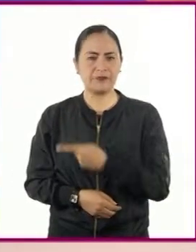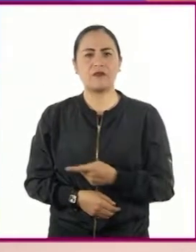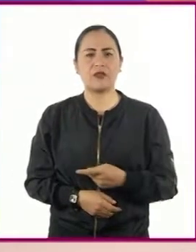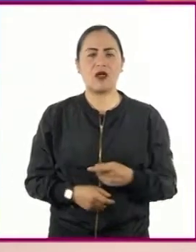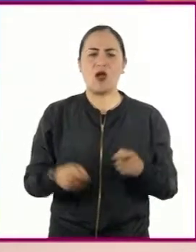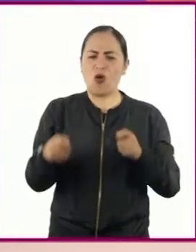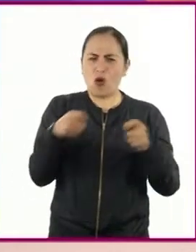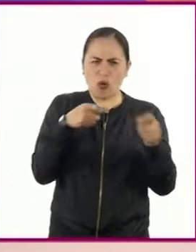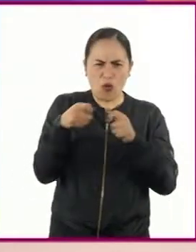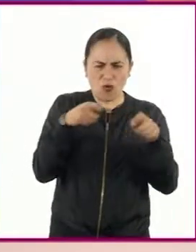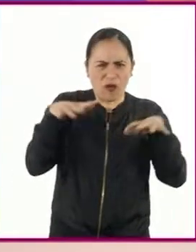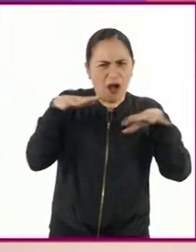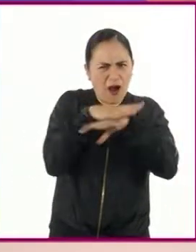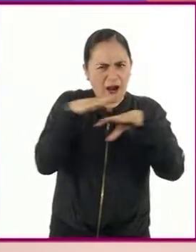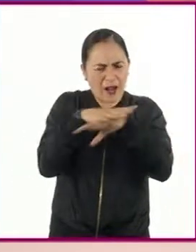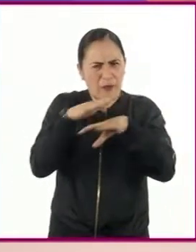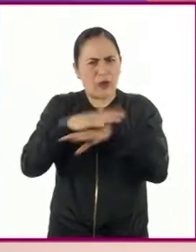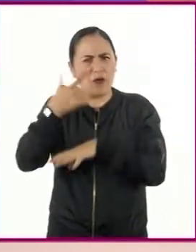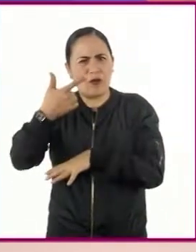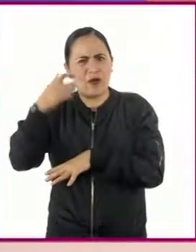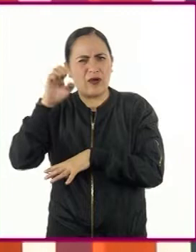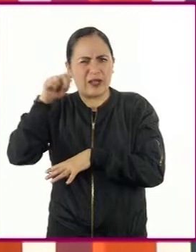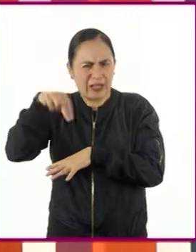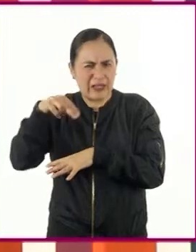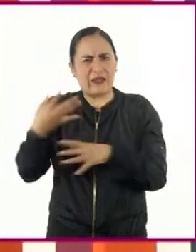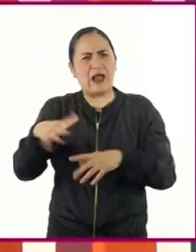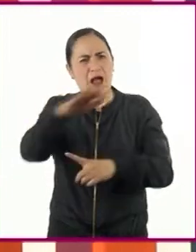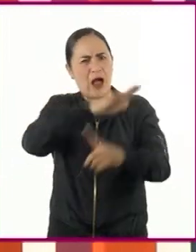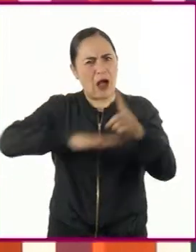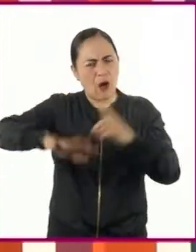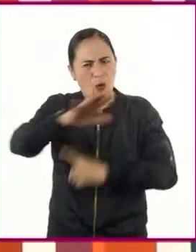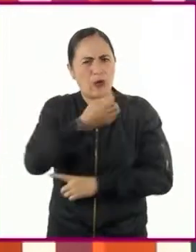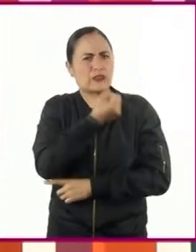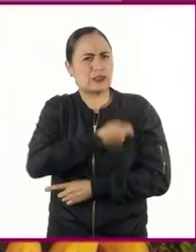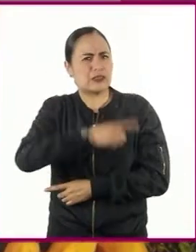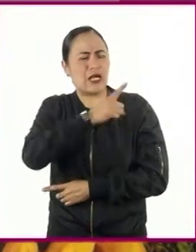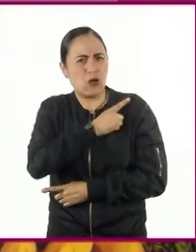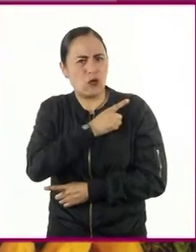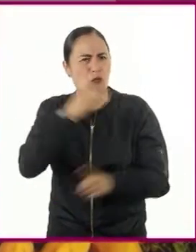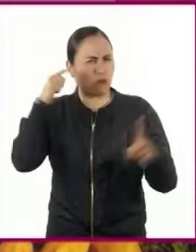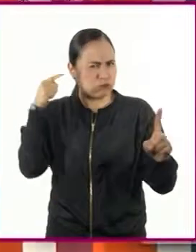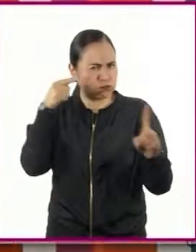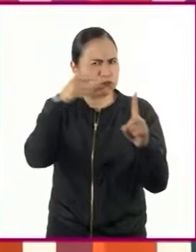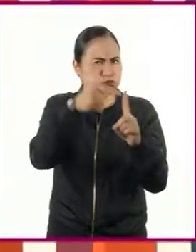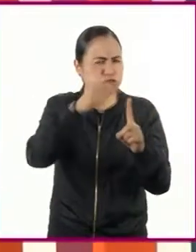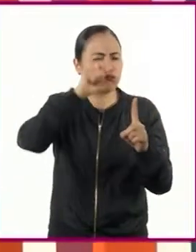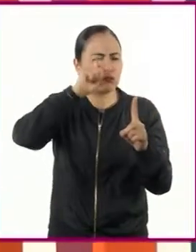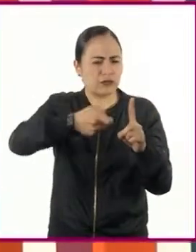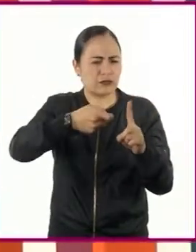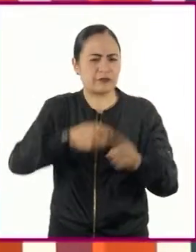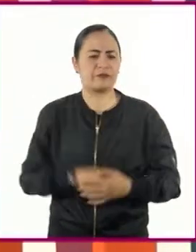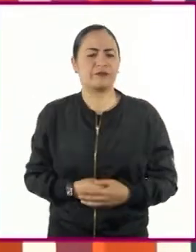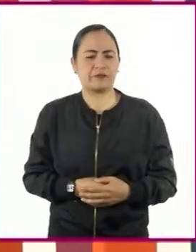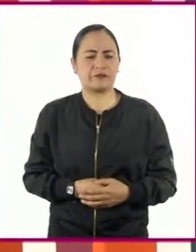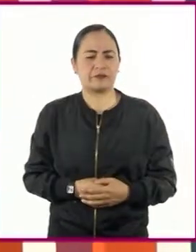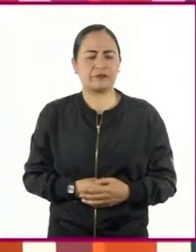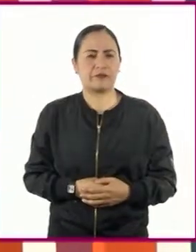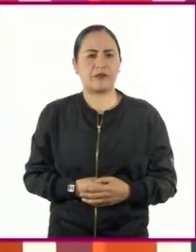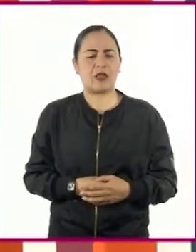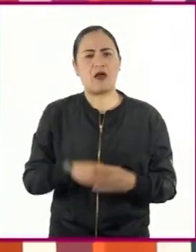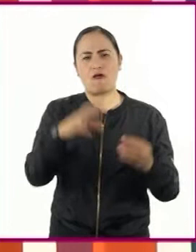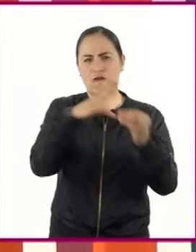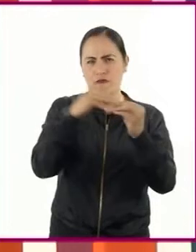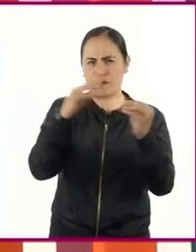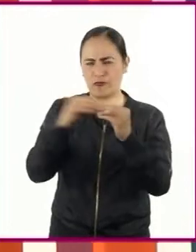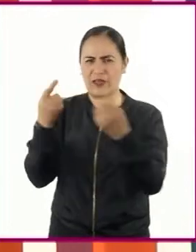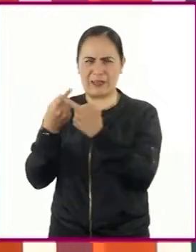manipulación genética en la salud y el medio ambiente, enfocándonos en el propósito de identificar características de los